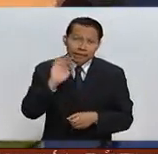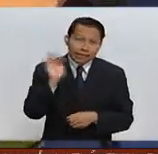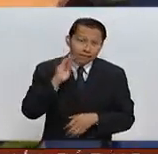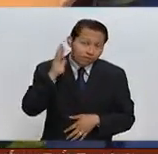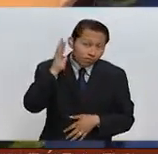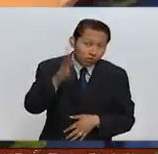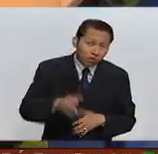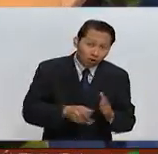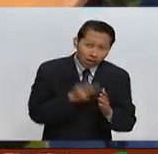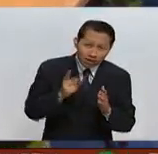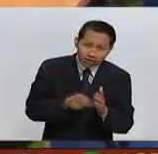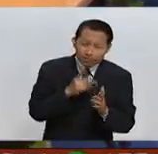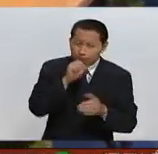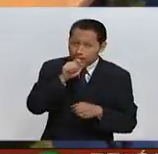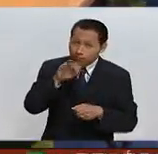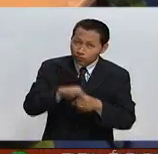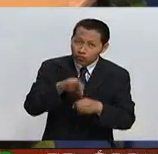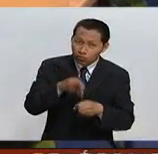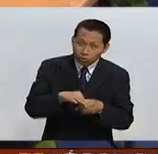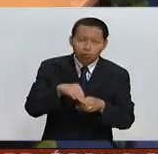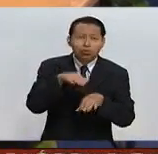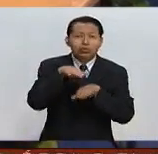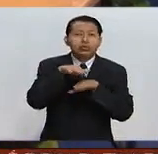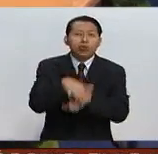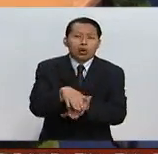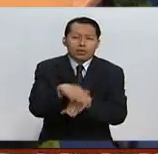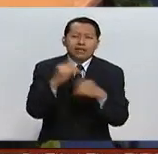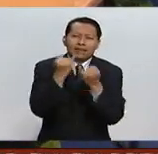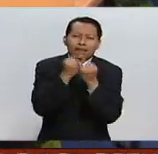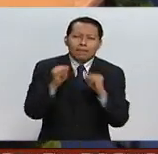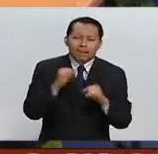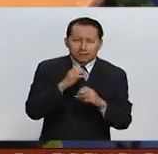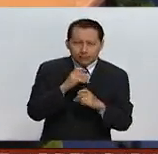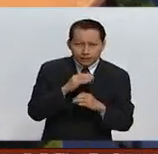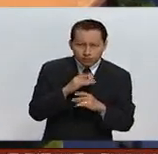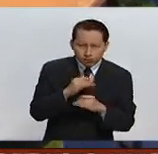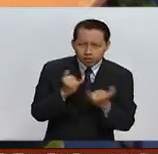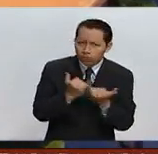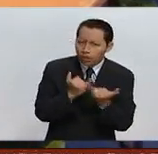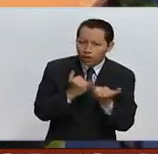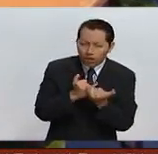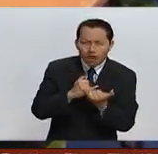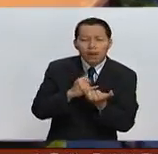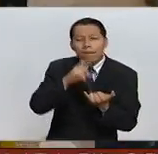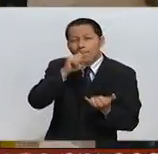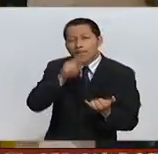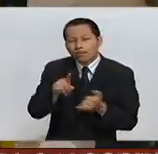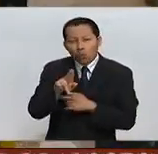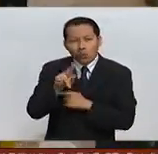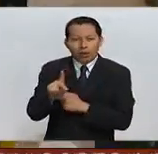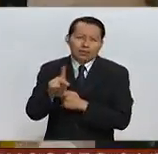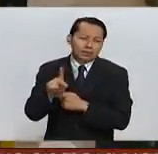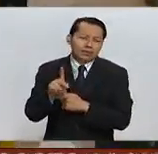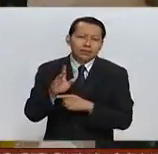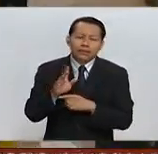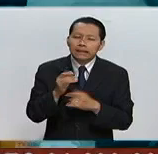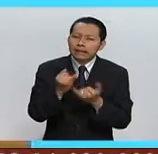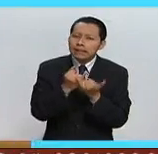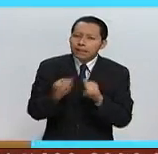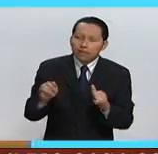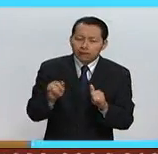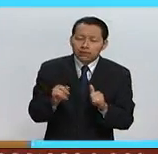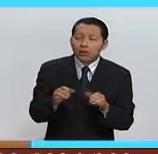vuelva a haber un segundo referéndum sobre la independencia de Escocia del Reino Unido. Esto ha provocado un efecto